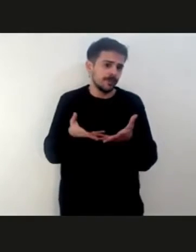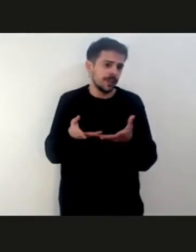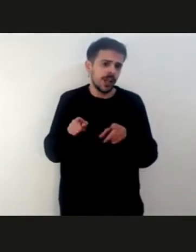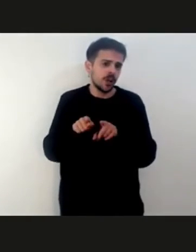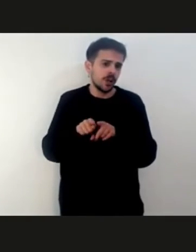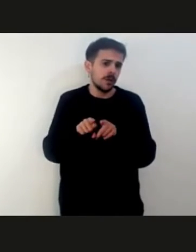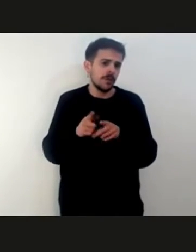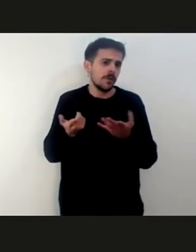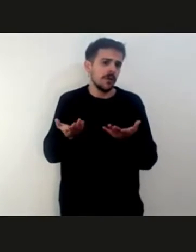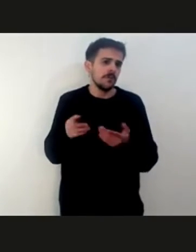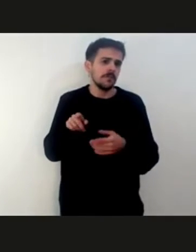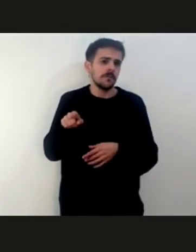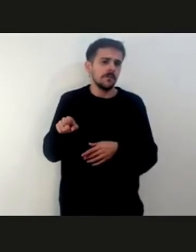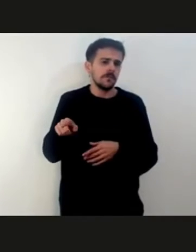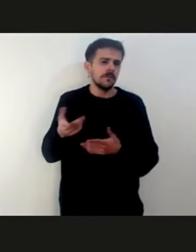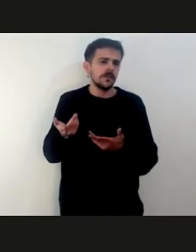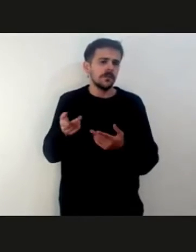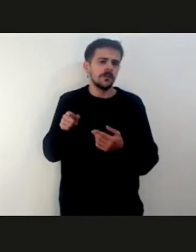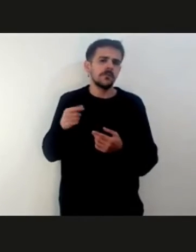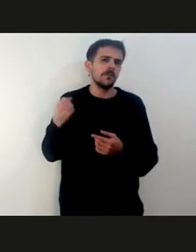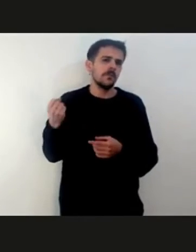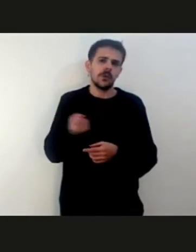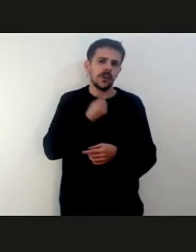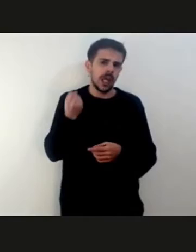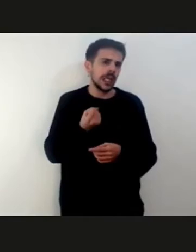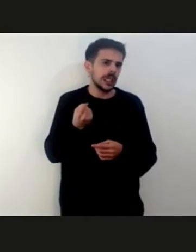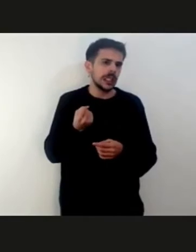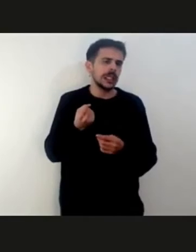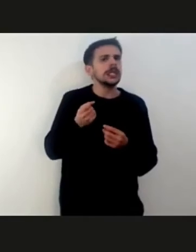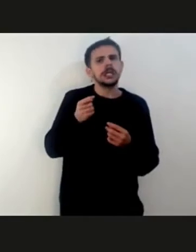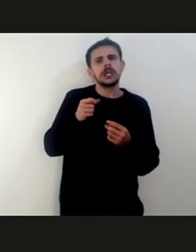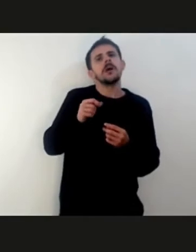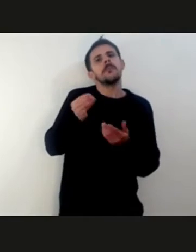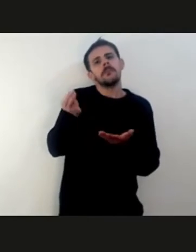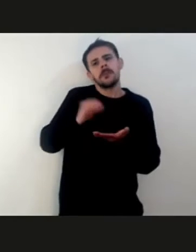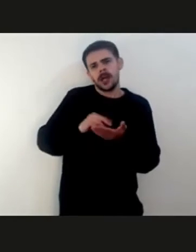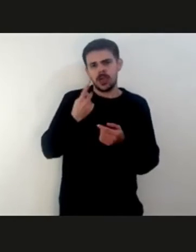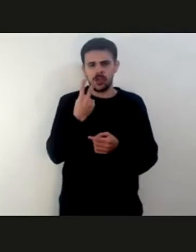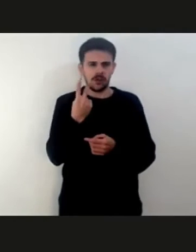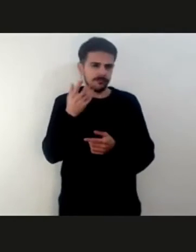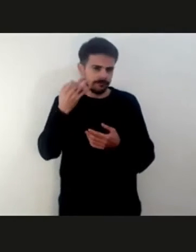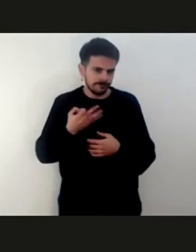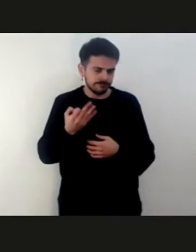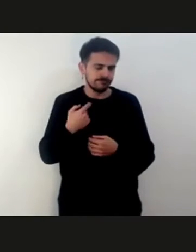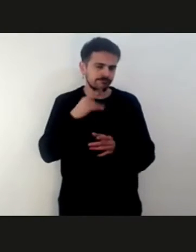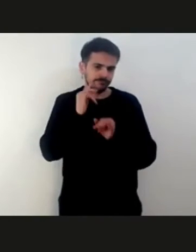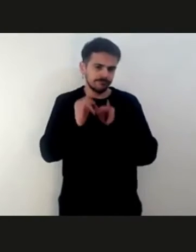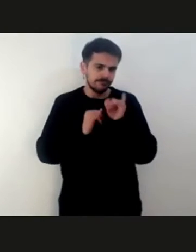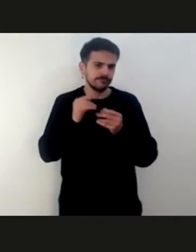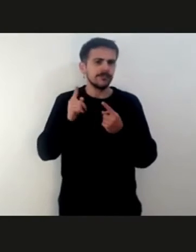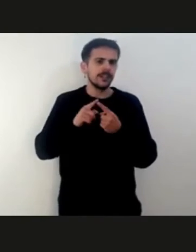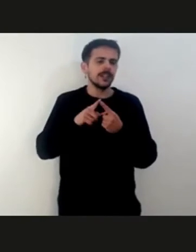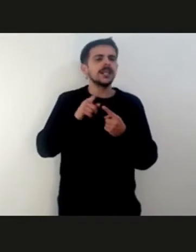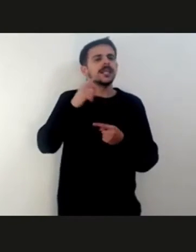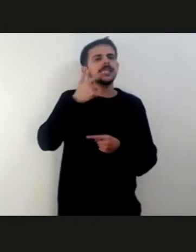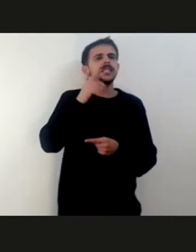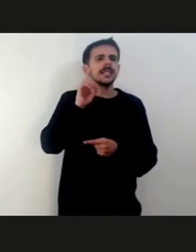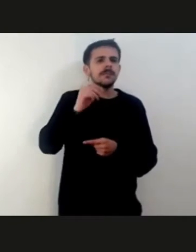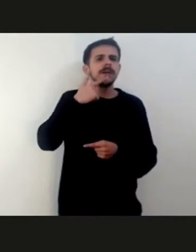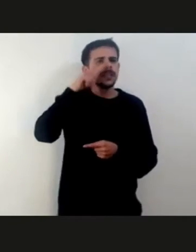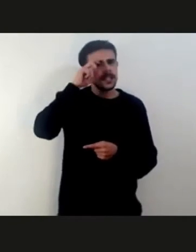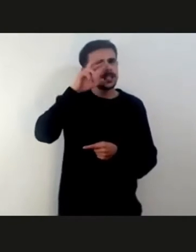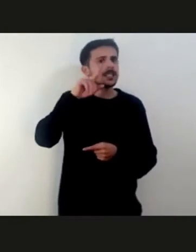los dos que voy a mencionar ahora. El primero de ellos es nuestro querido Sergio Retamal, locutor,